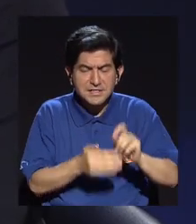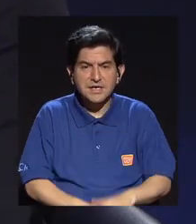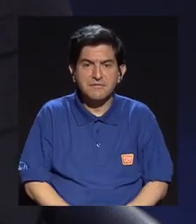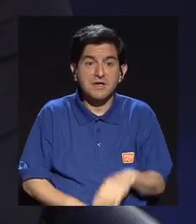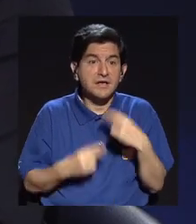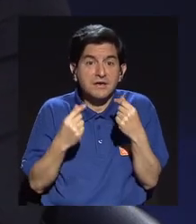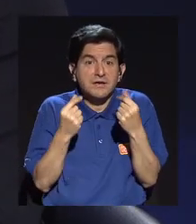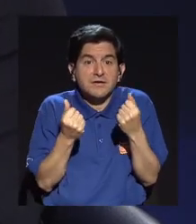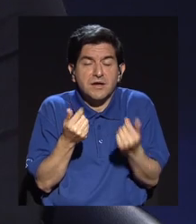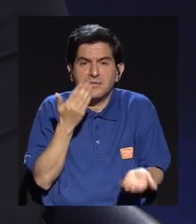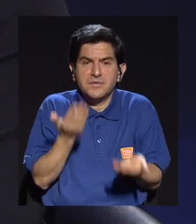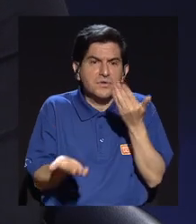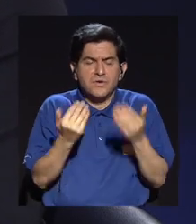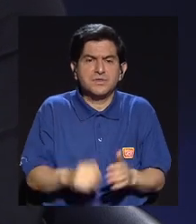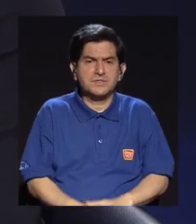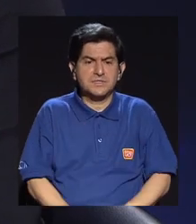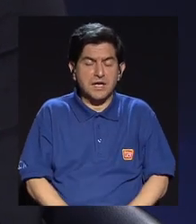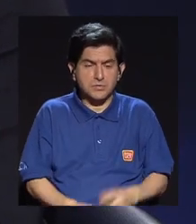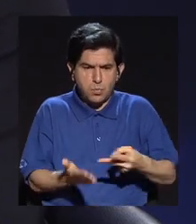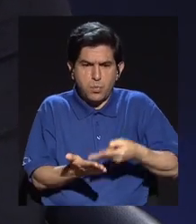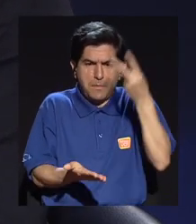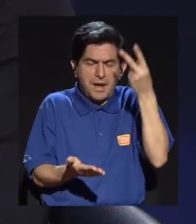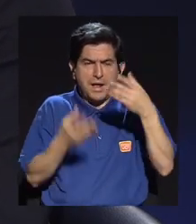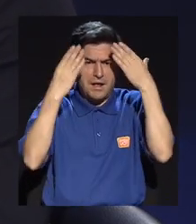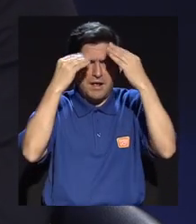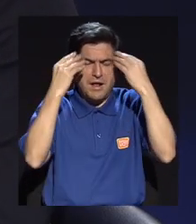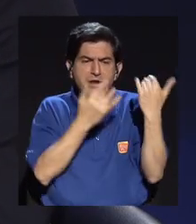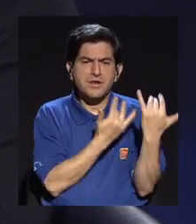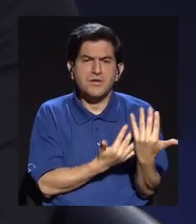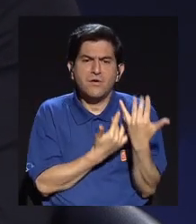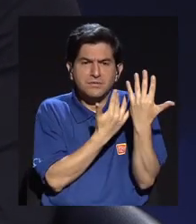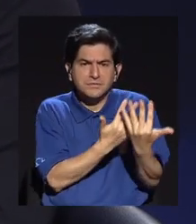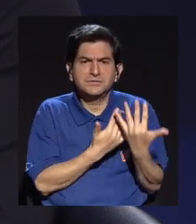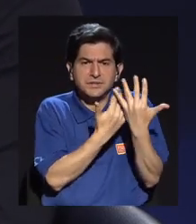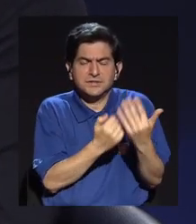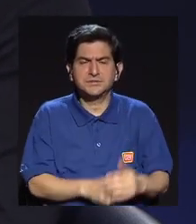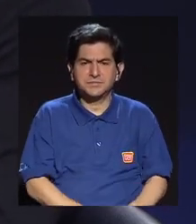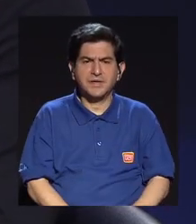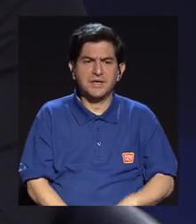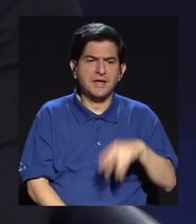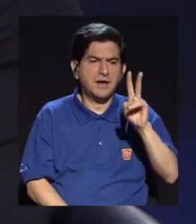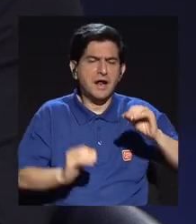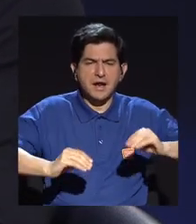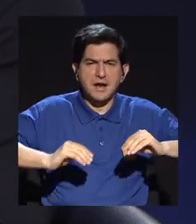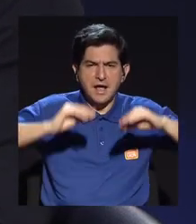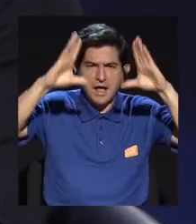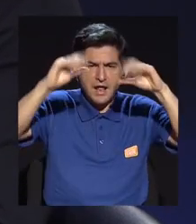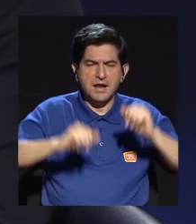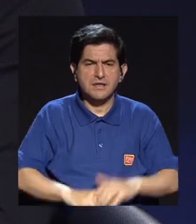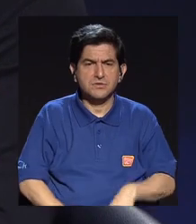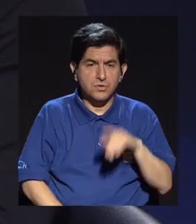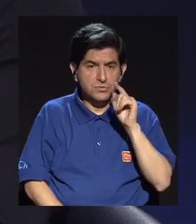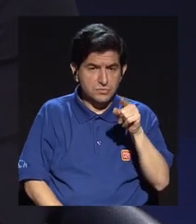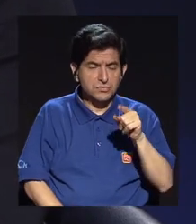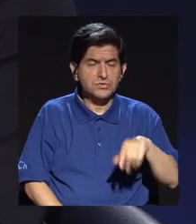manos temblando y todo, porque tal vez era información muy valiosa, que tal vez estábamos esperando y en ese momento a las dos de la mañana, Silvia está despierta, sí estoy